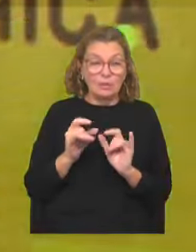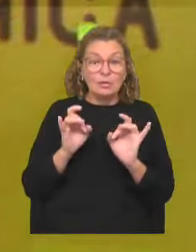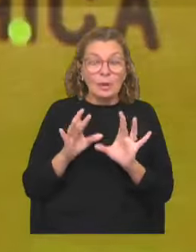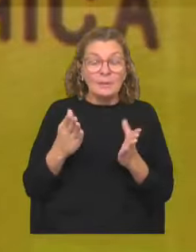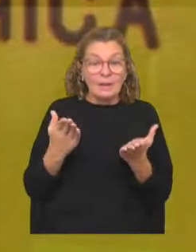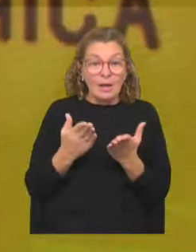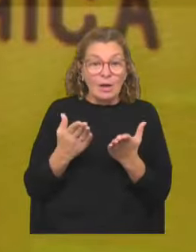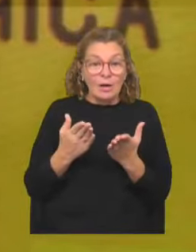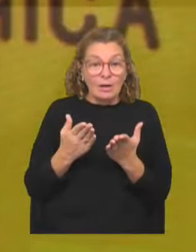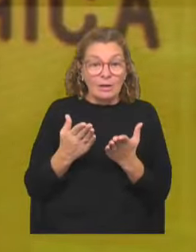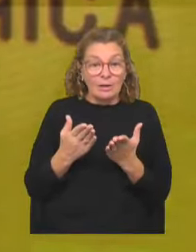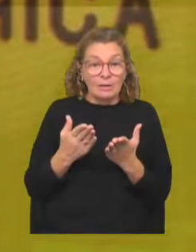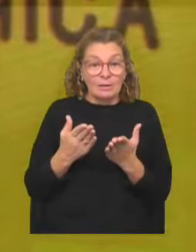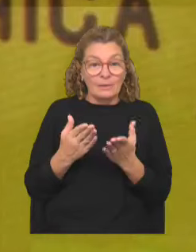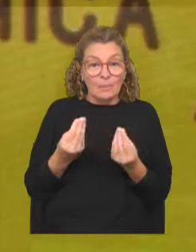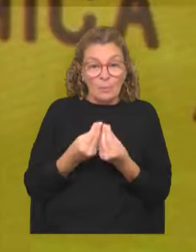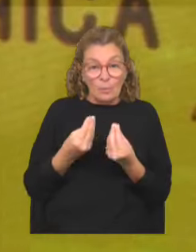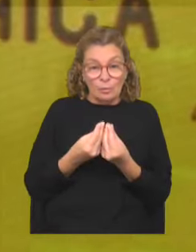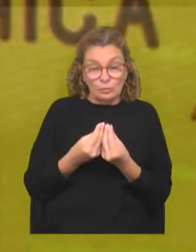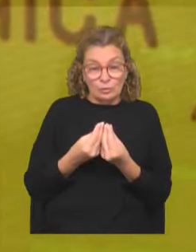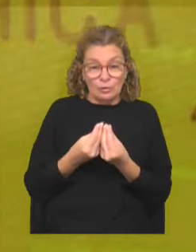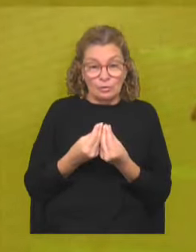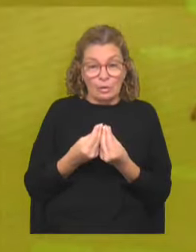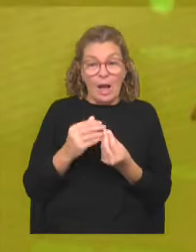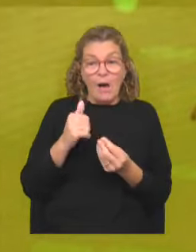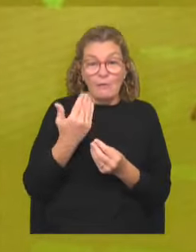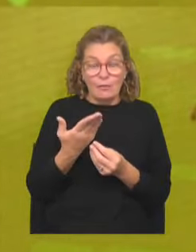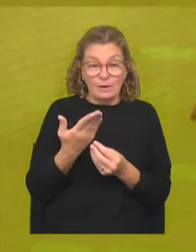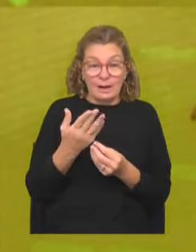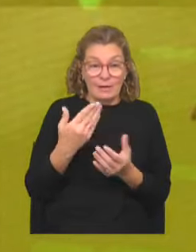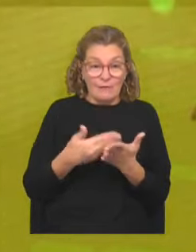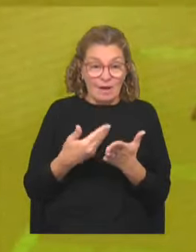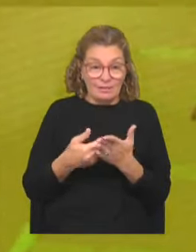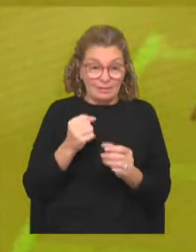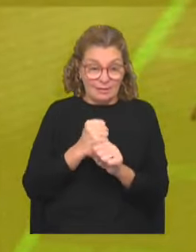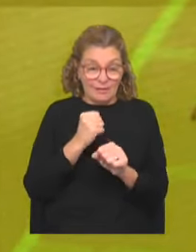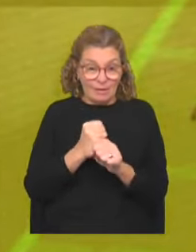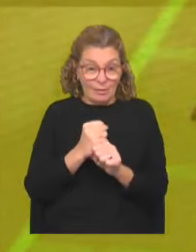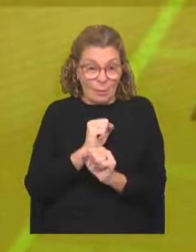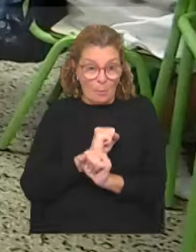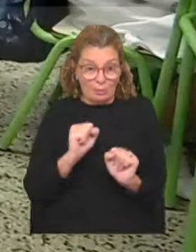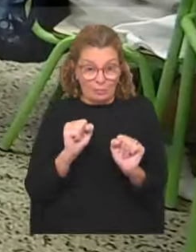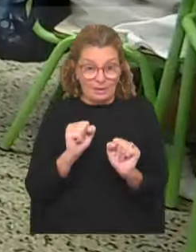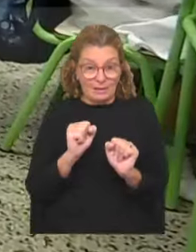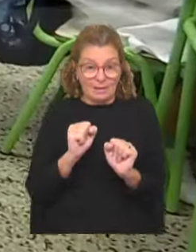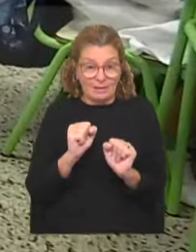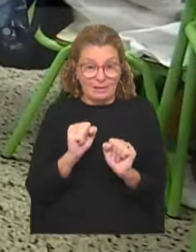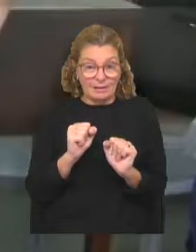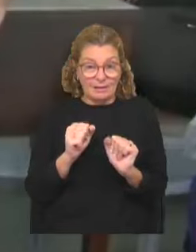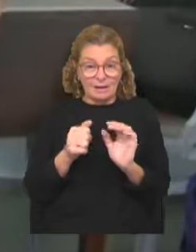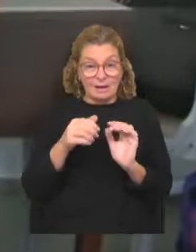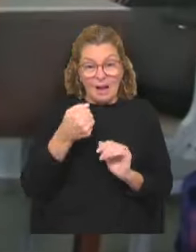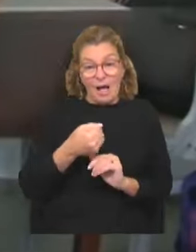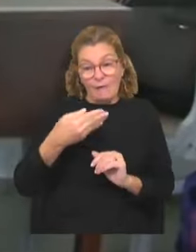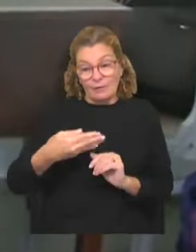ahora, entre la cantidad que hay en el interior sin trabajo, sin posibilidades, lista A,